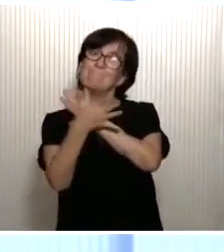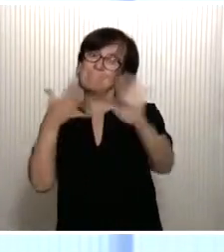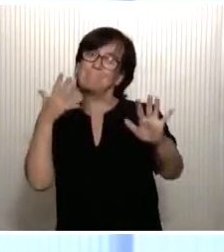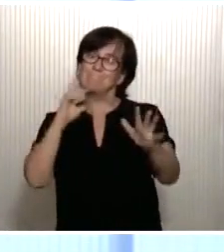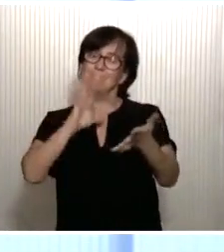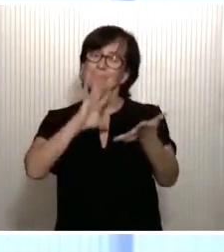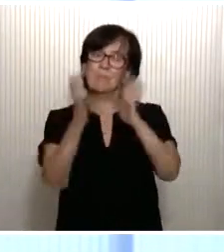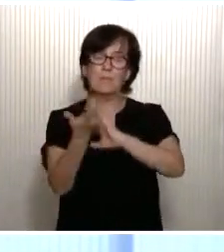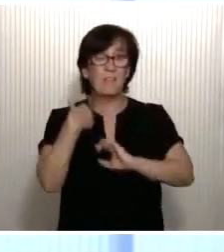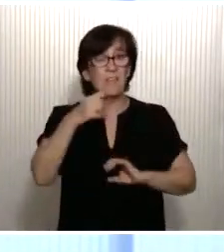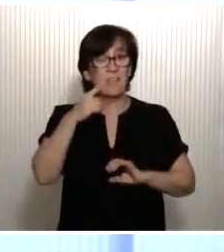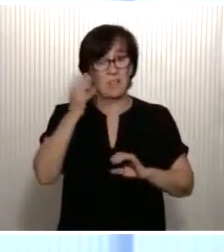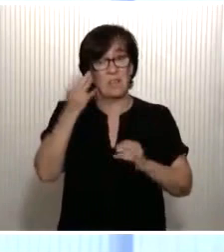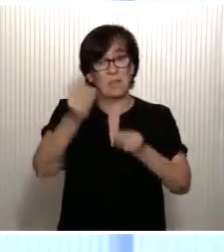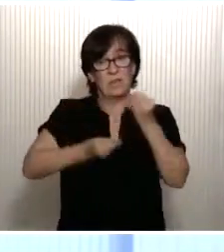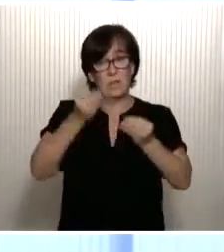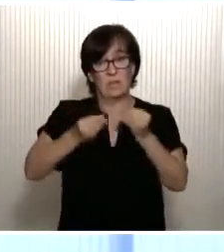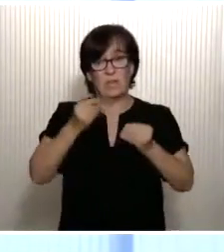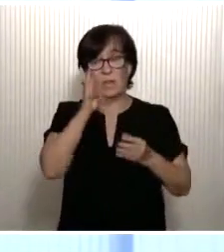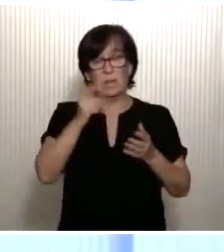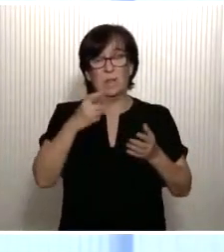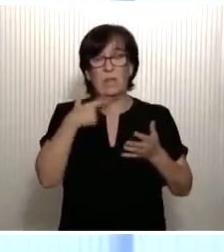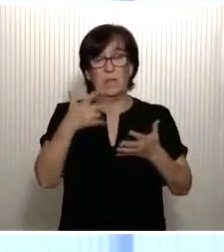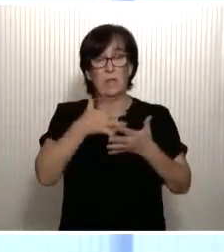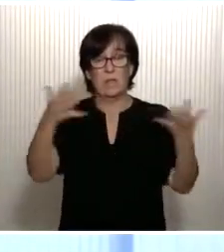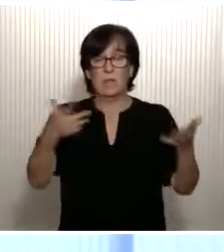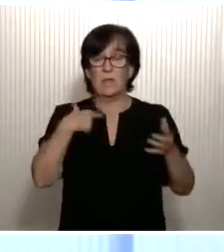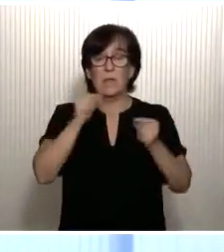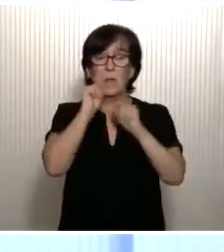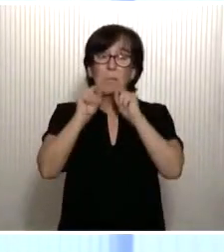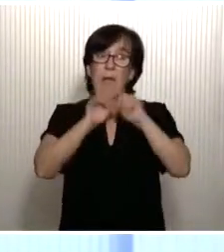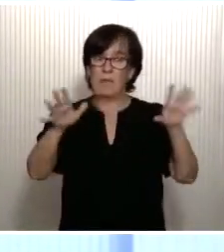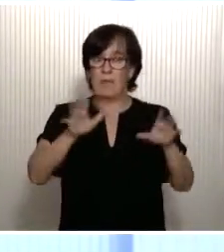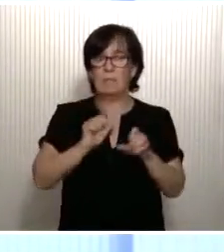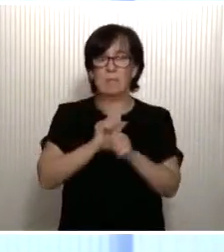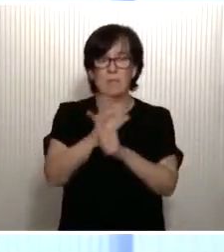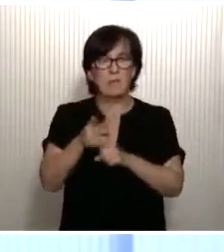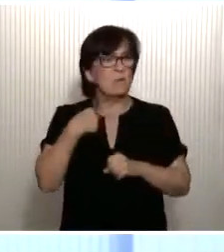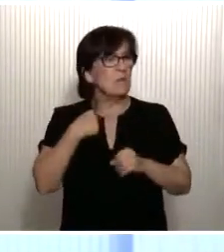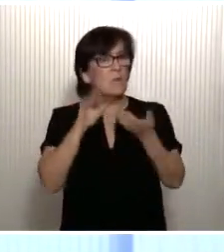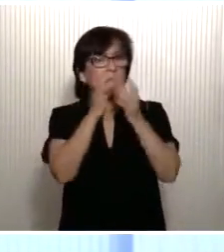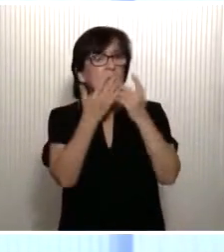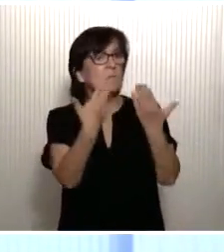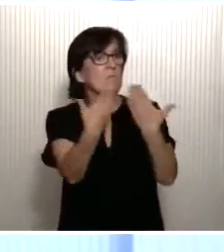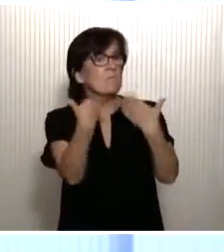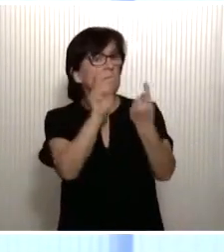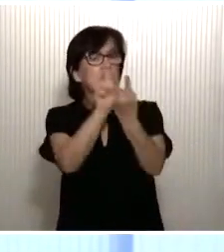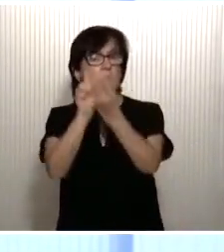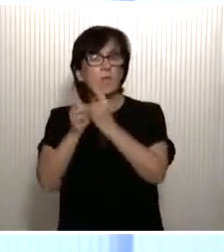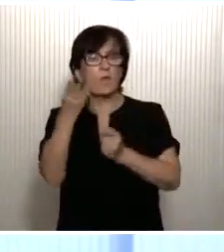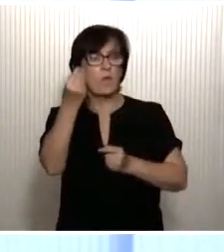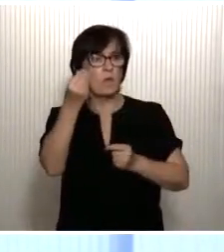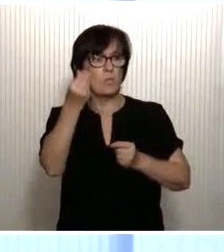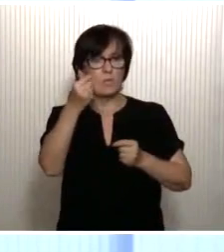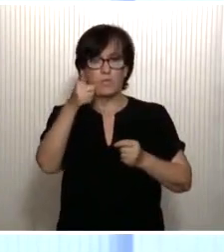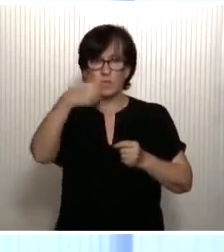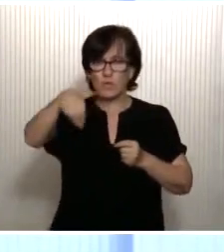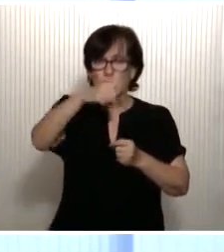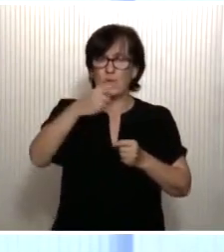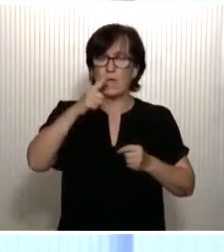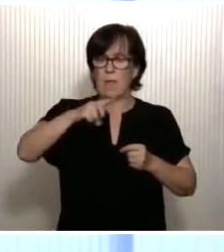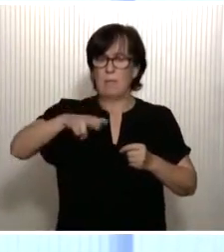Esto es lo que ha sucedido en esta ocasión con la gran pandemia del COVID-19. Lo he hablado con muchos de ustedes a lo largo de estos últimos meses.